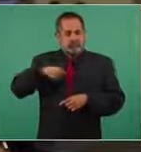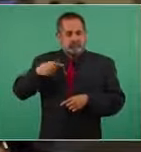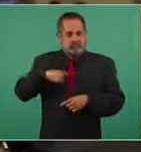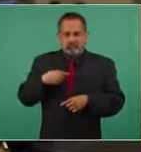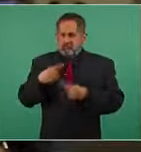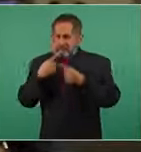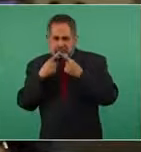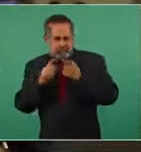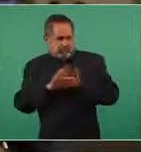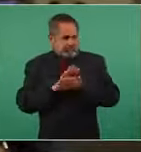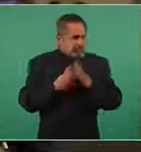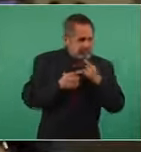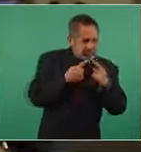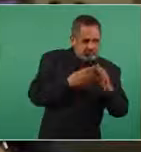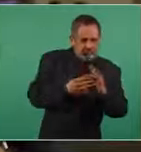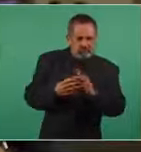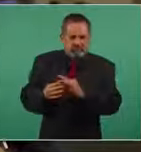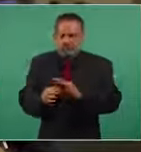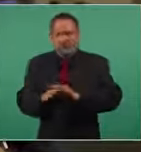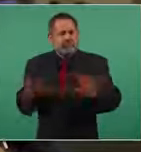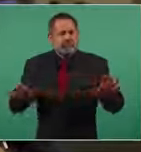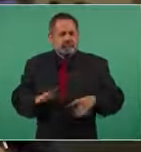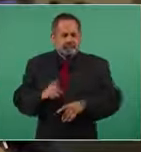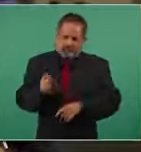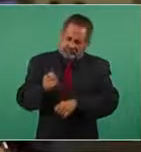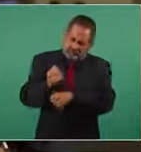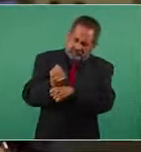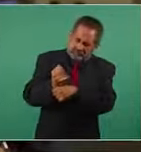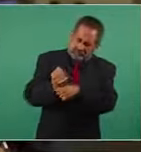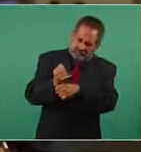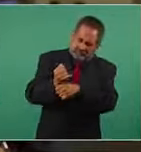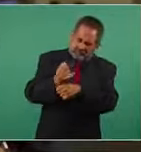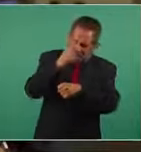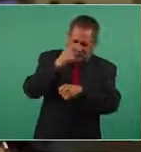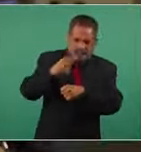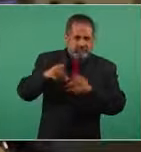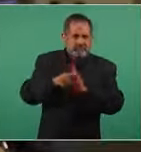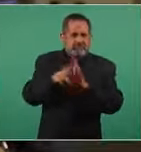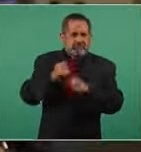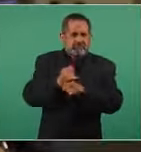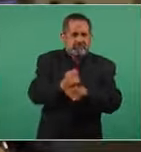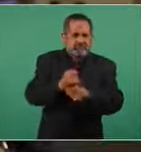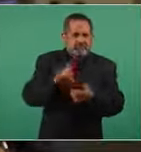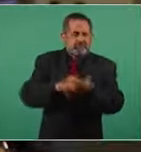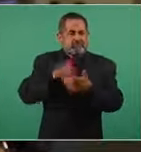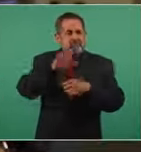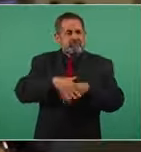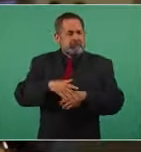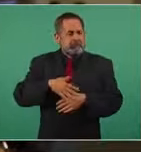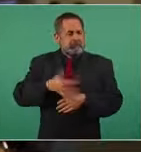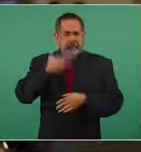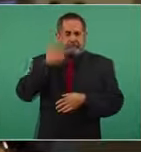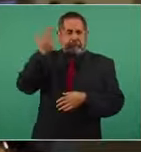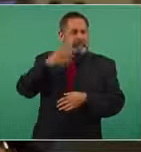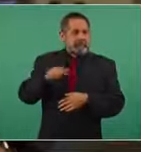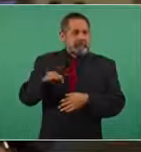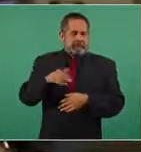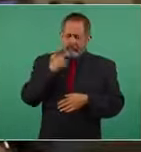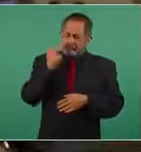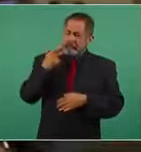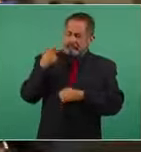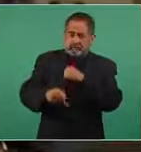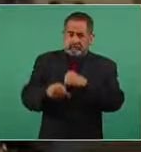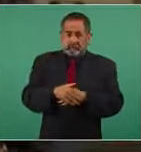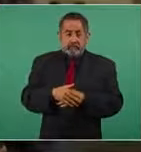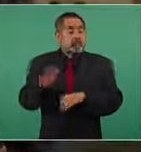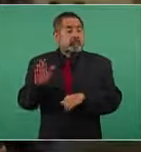gestiones cuando ser periodista de investigación en este país es ponerse un tiro al blanco porque uno por más que